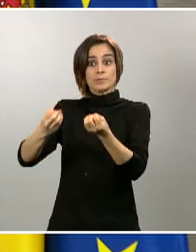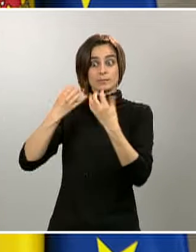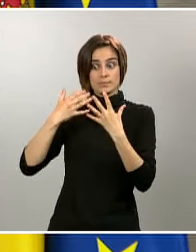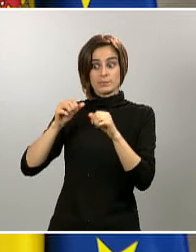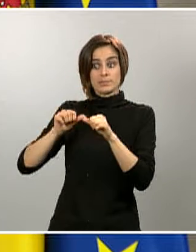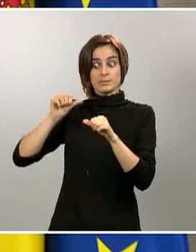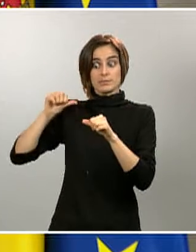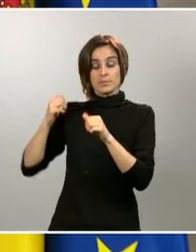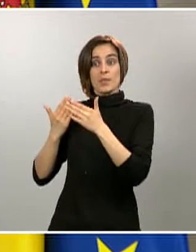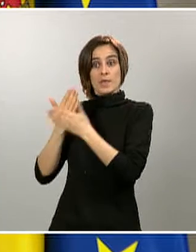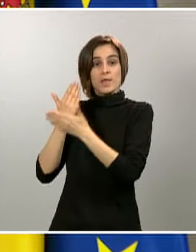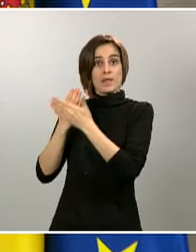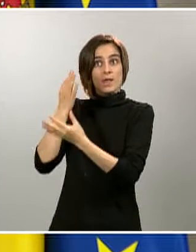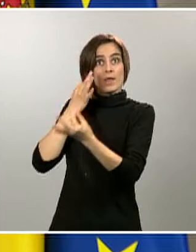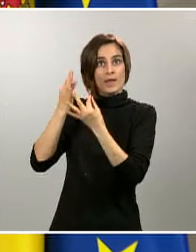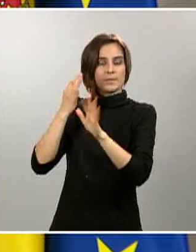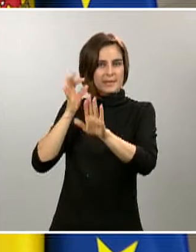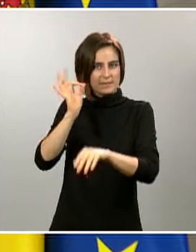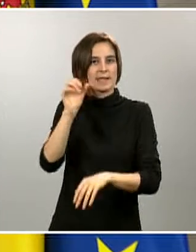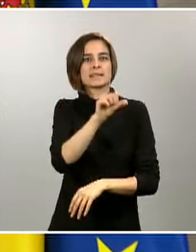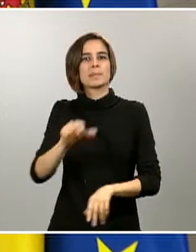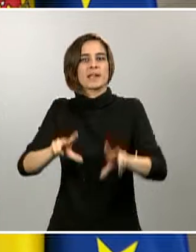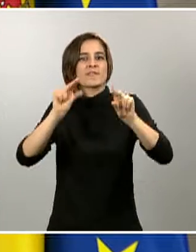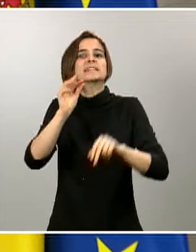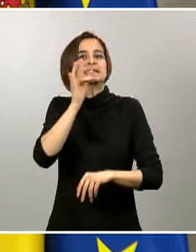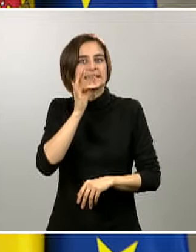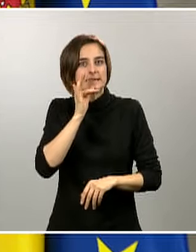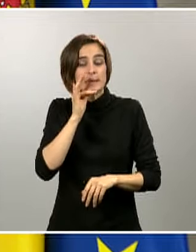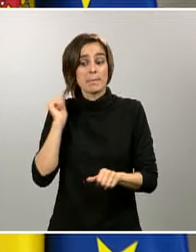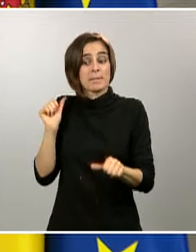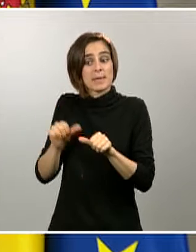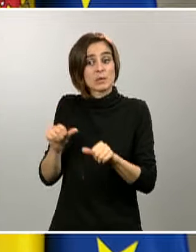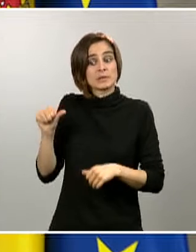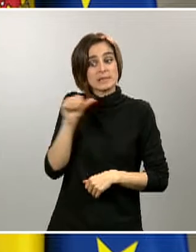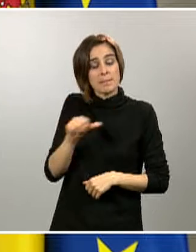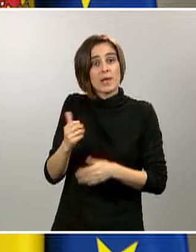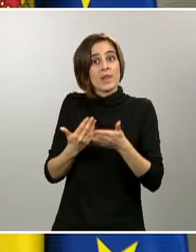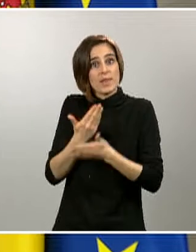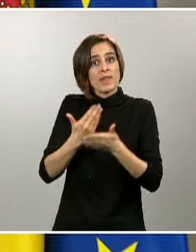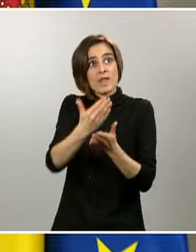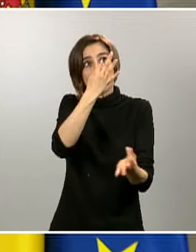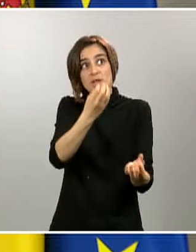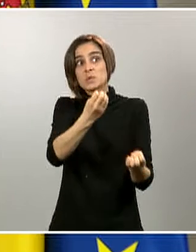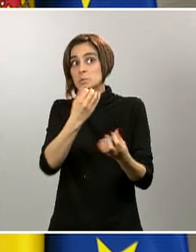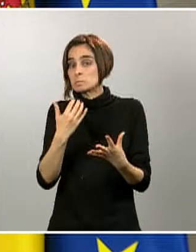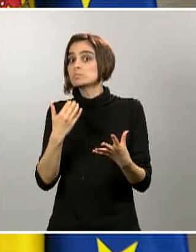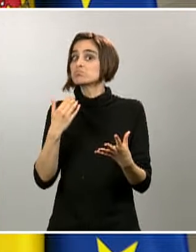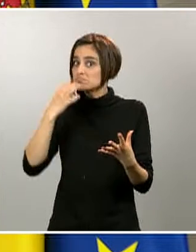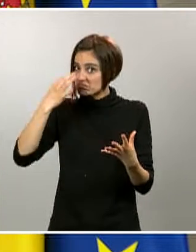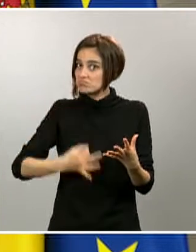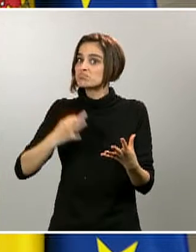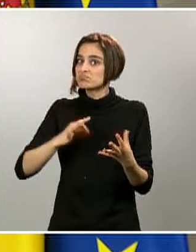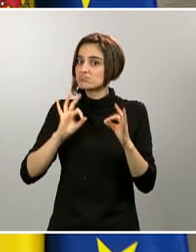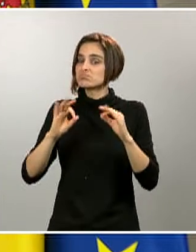no ha terminado todavía la semana, es verdad, pero estos datos que hemos conocido hoy, confirman que estamos en la senda, digo, de